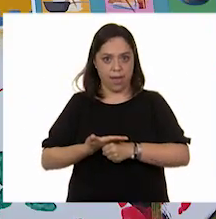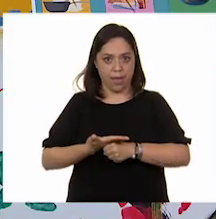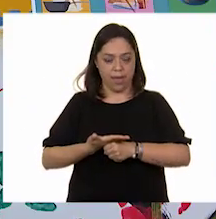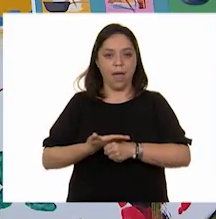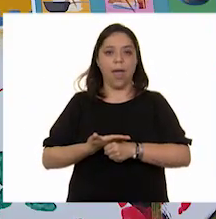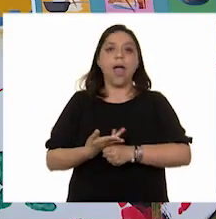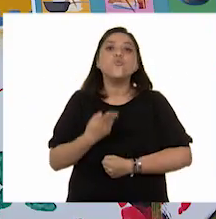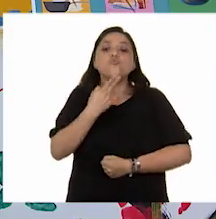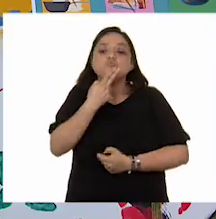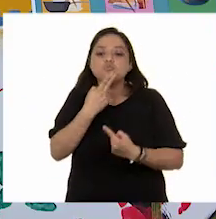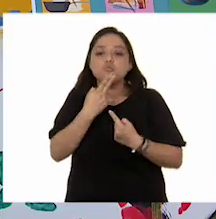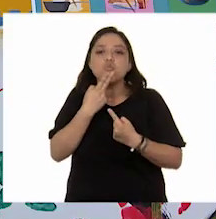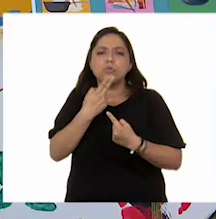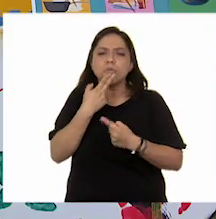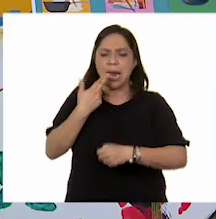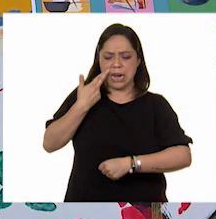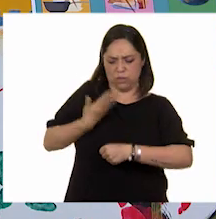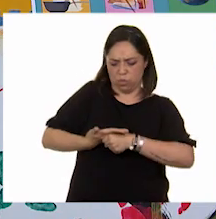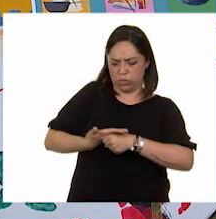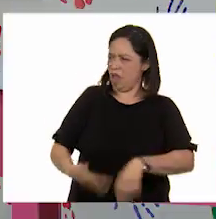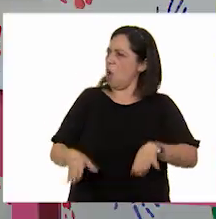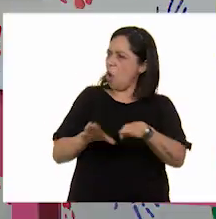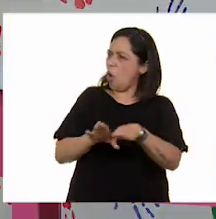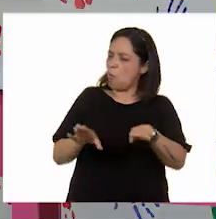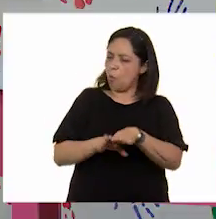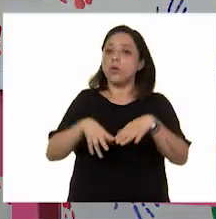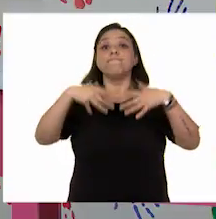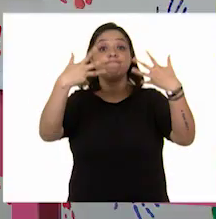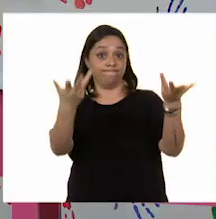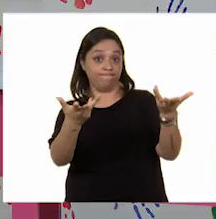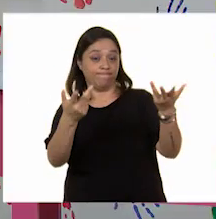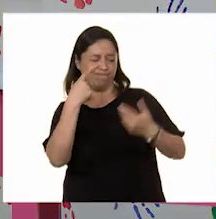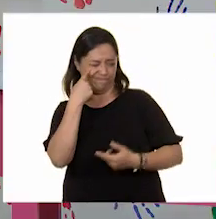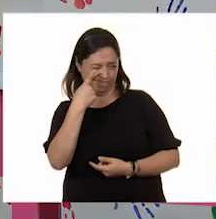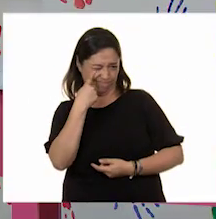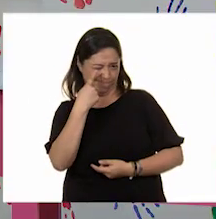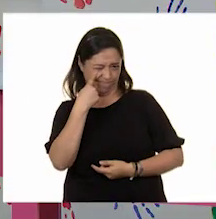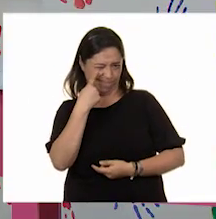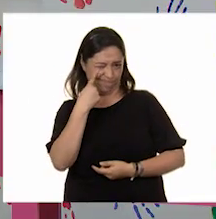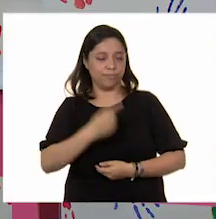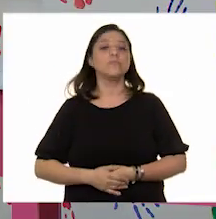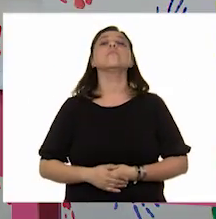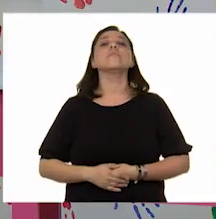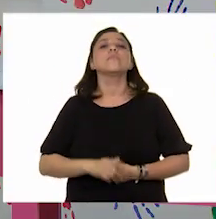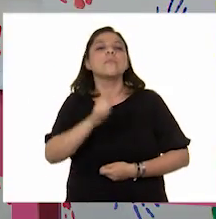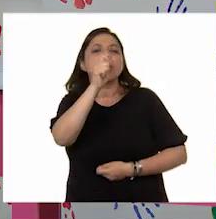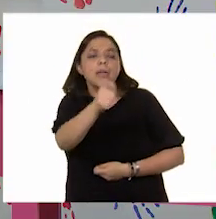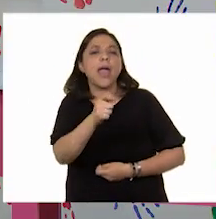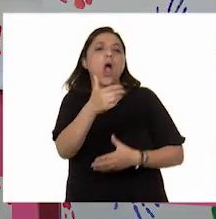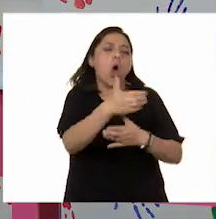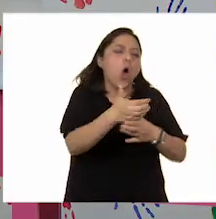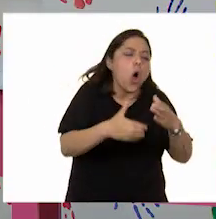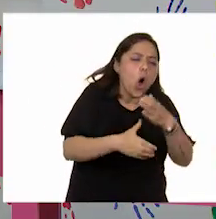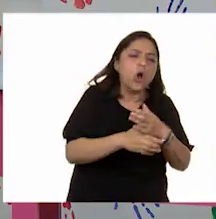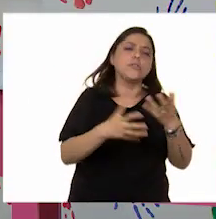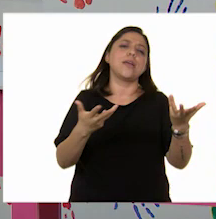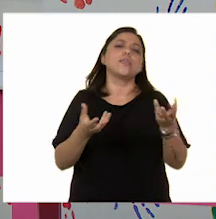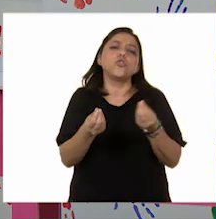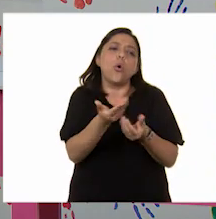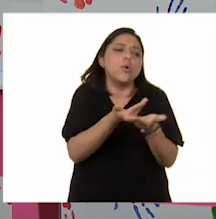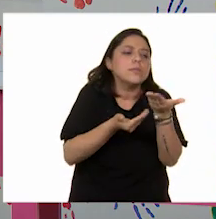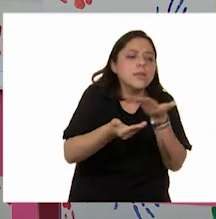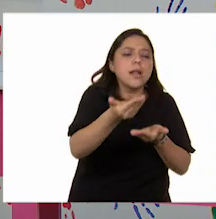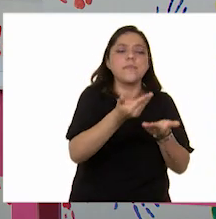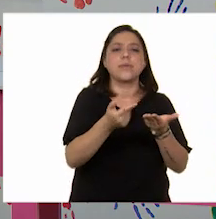responsable? Así es. El consumo, pon atención, ¿eh? Son los productos y servicios que adquirimos